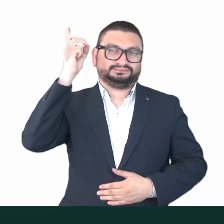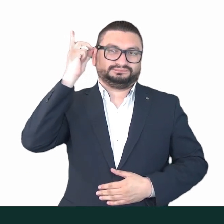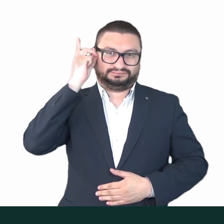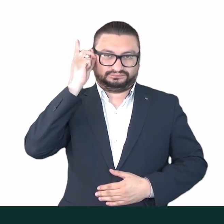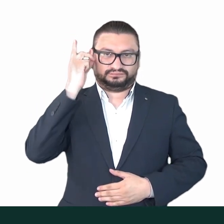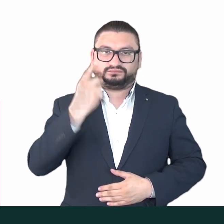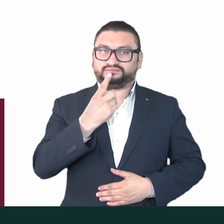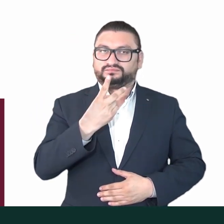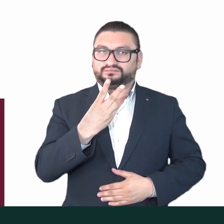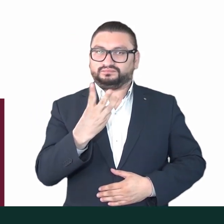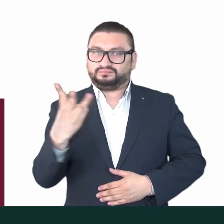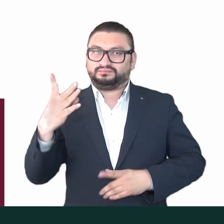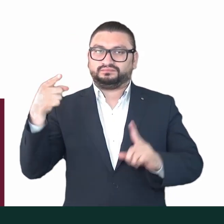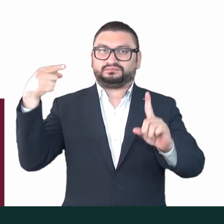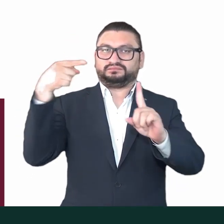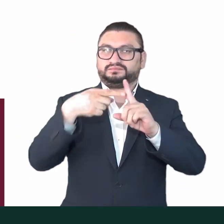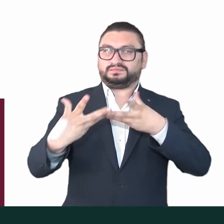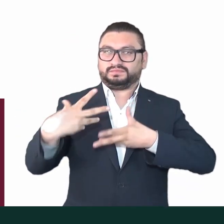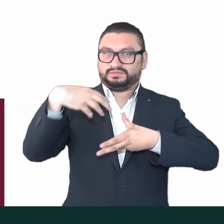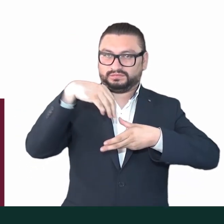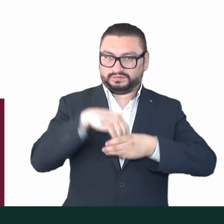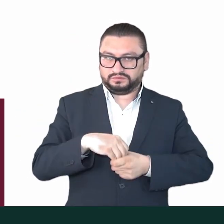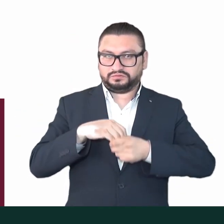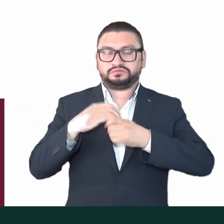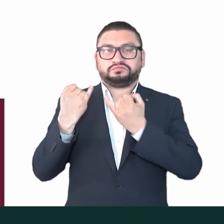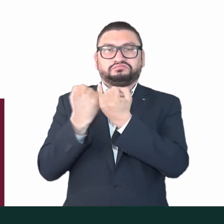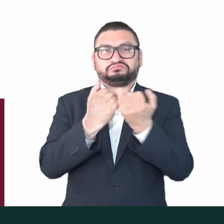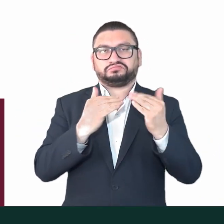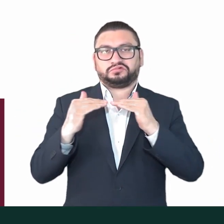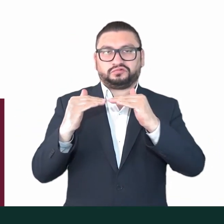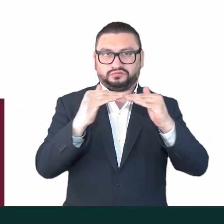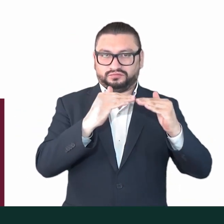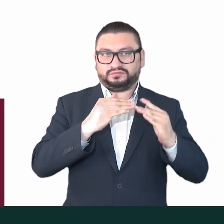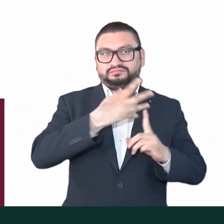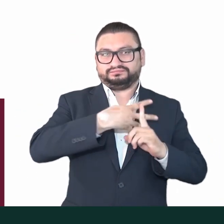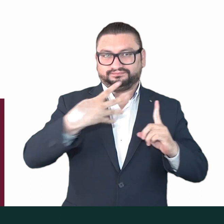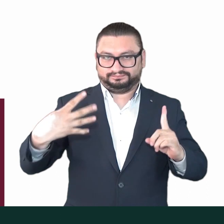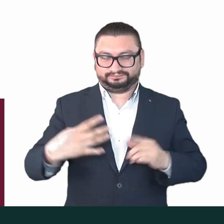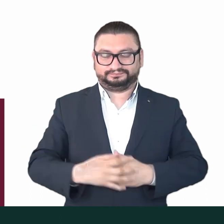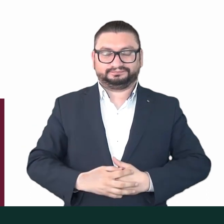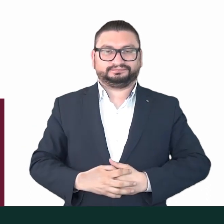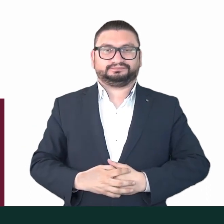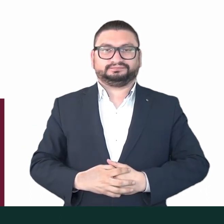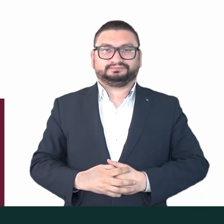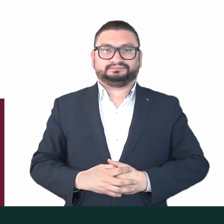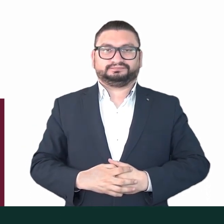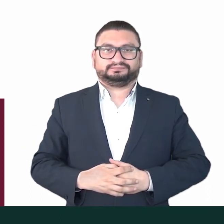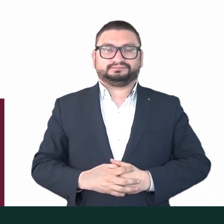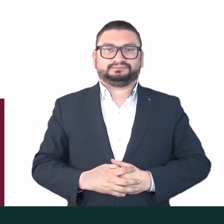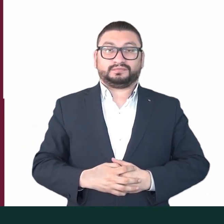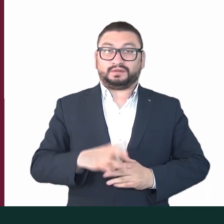Síndrome de Down. 1, 2, 3 por la inclusión, la igualdad y la diversidad.